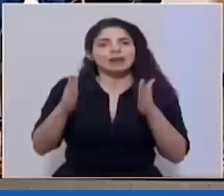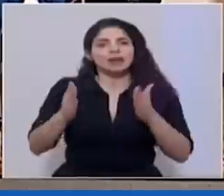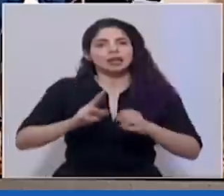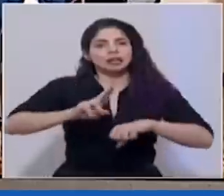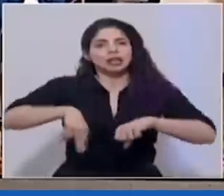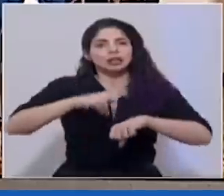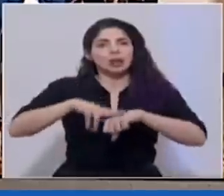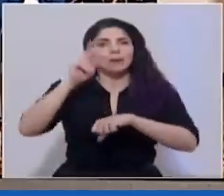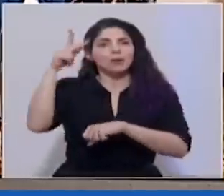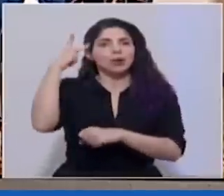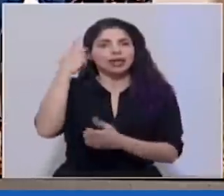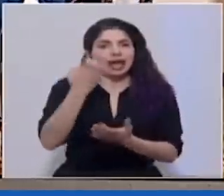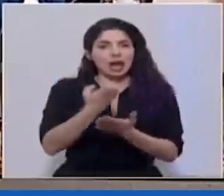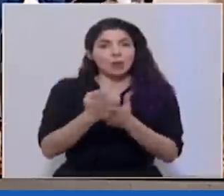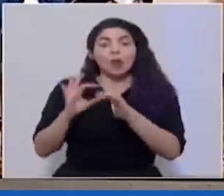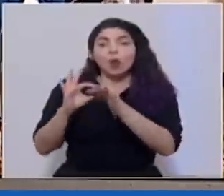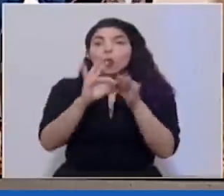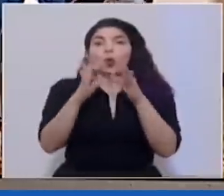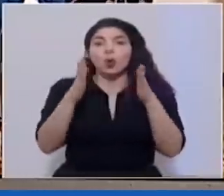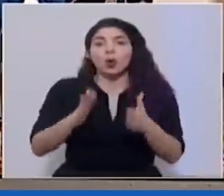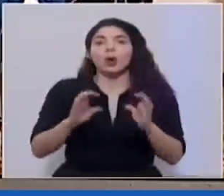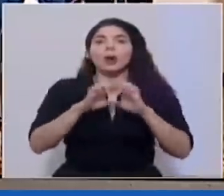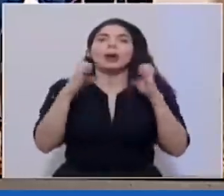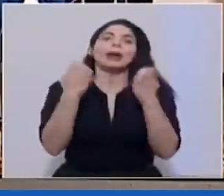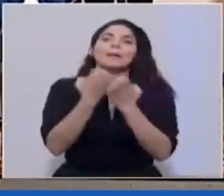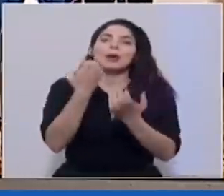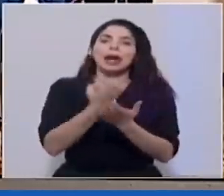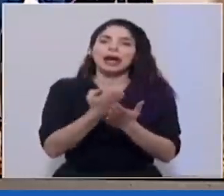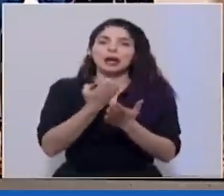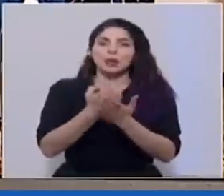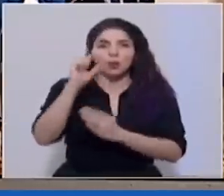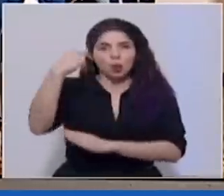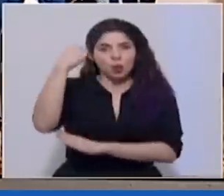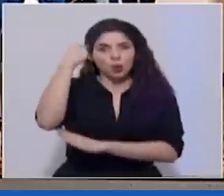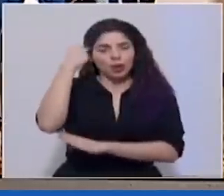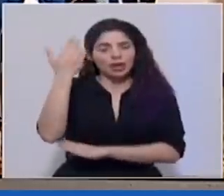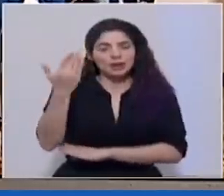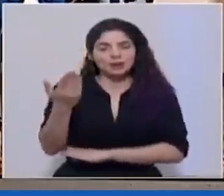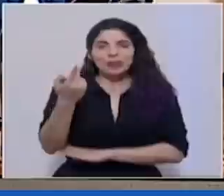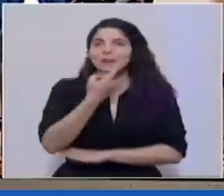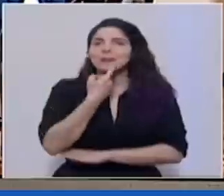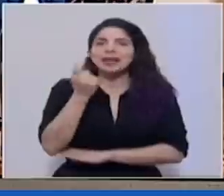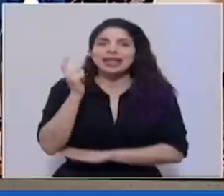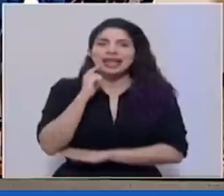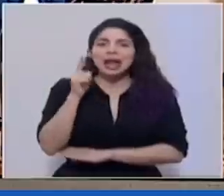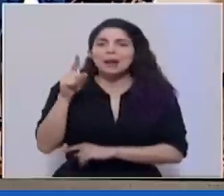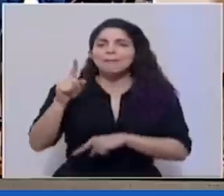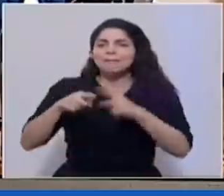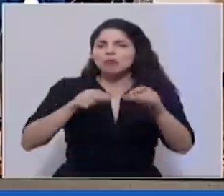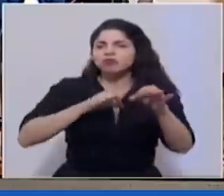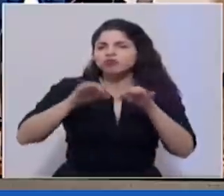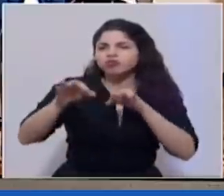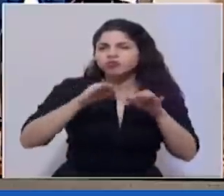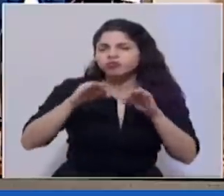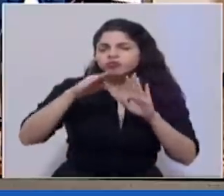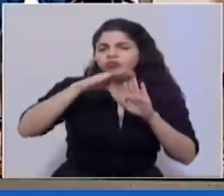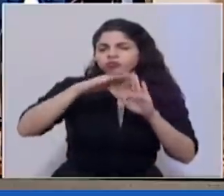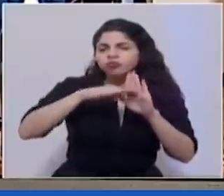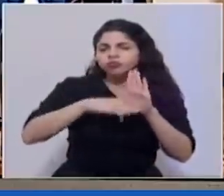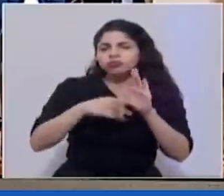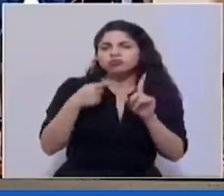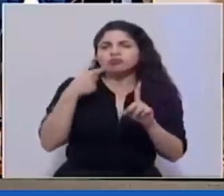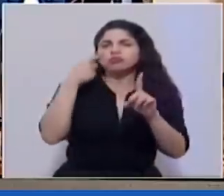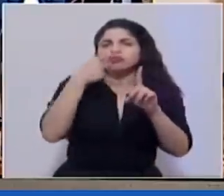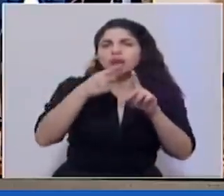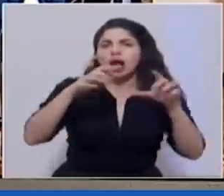Nacional y Política Económica y coordinadora del equipo económico del gobierno, doña Pilar Garrido, quien nos informará sobre las medidas dirigidas a